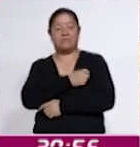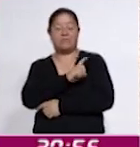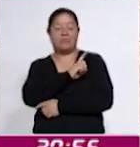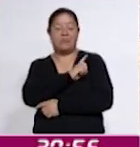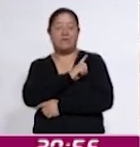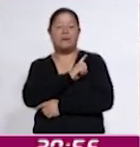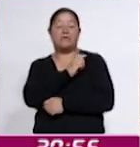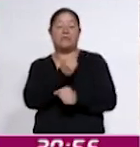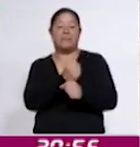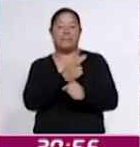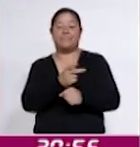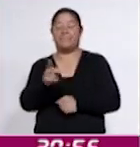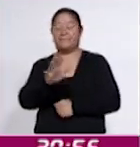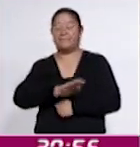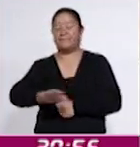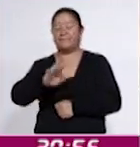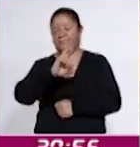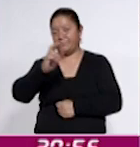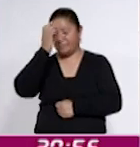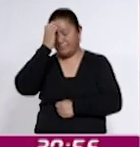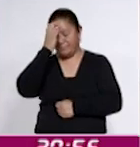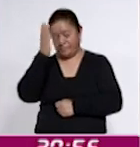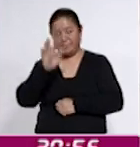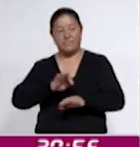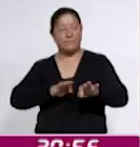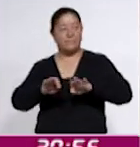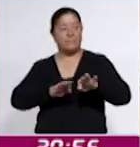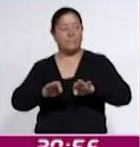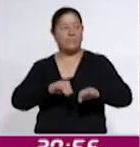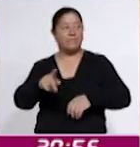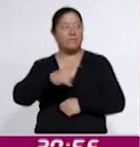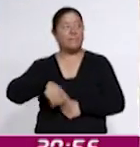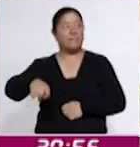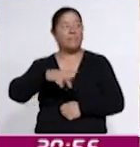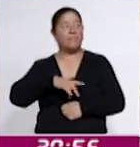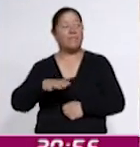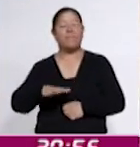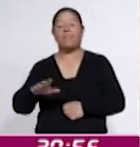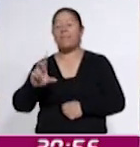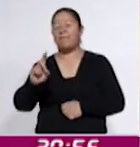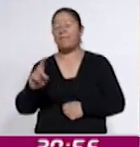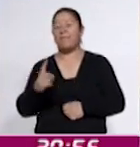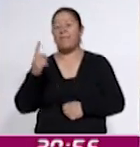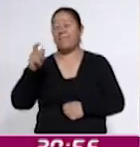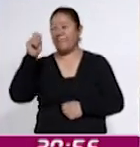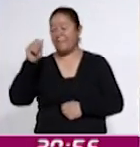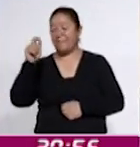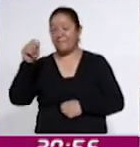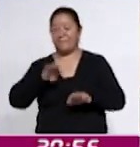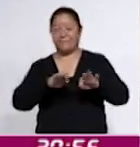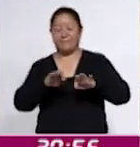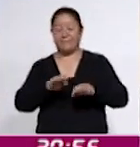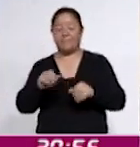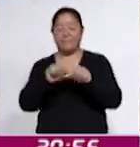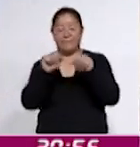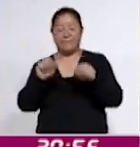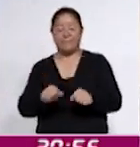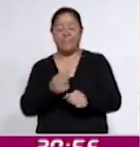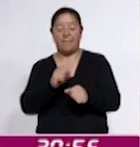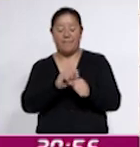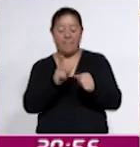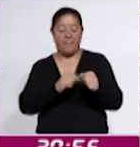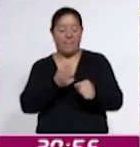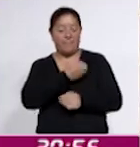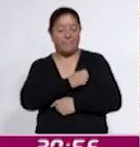con el objetivo de reconocer y motivar el trabajo de sus afiliados. La Sección 31 del Sindicato de Trabajadores del Sistema Nacional de Salud